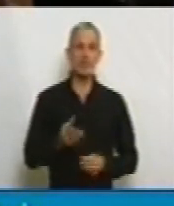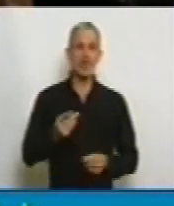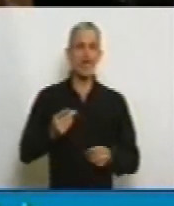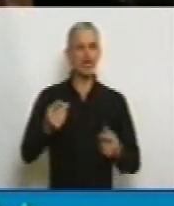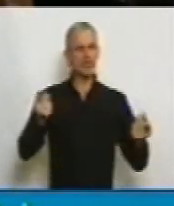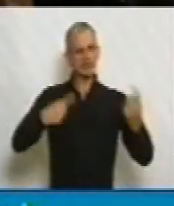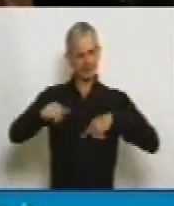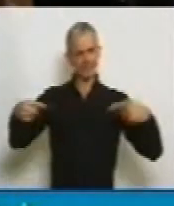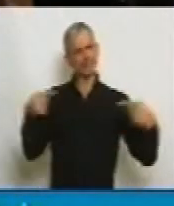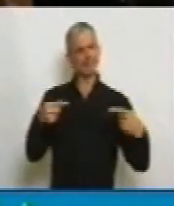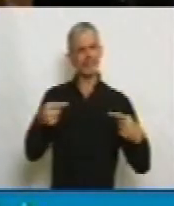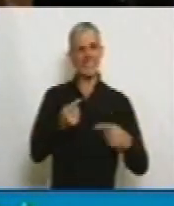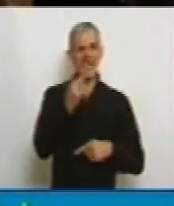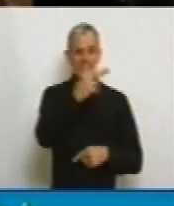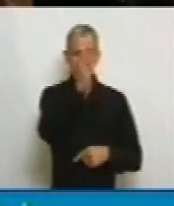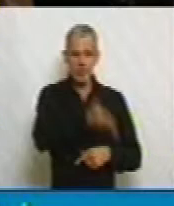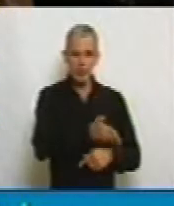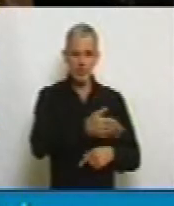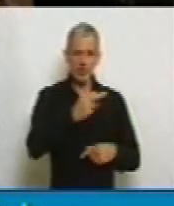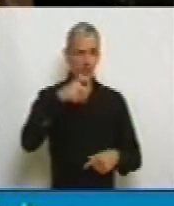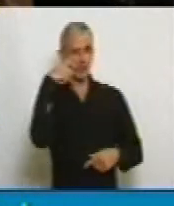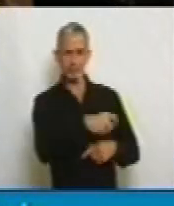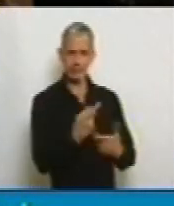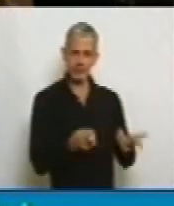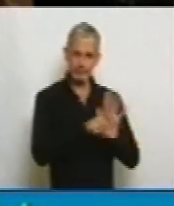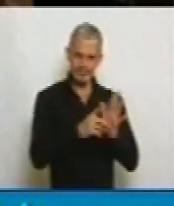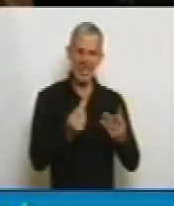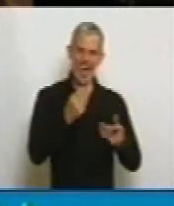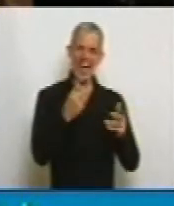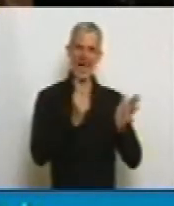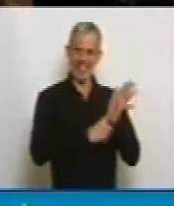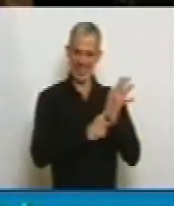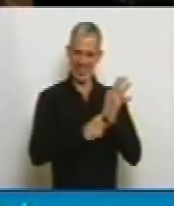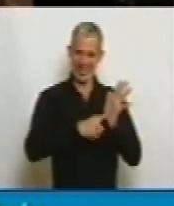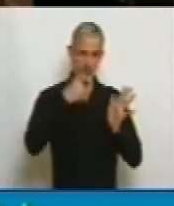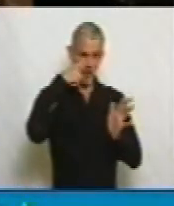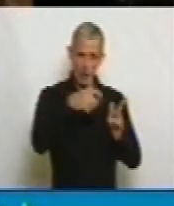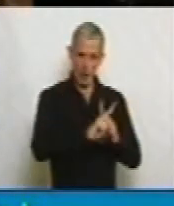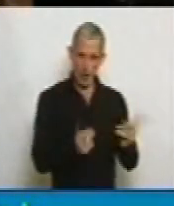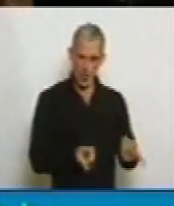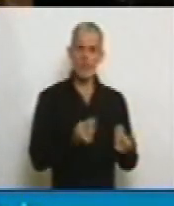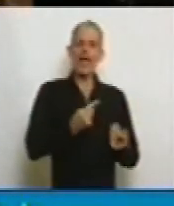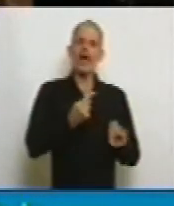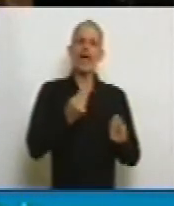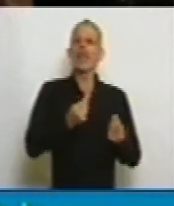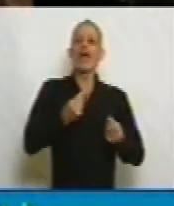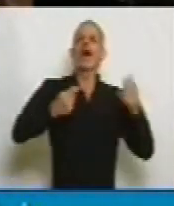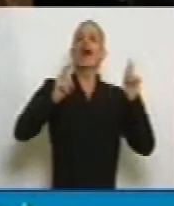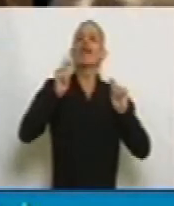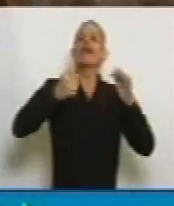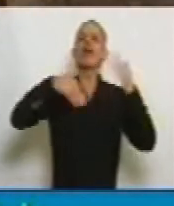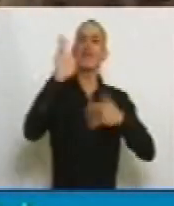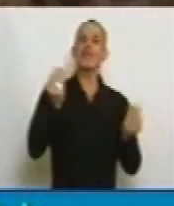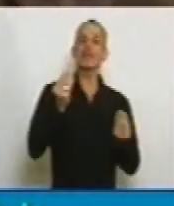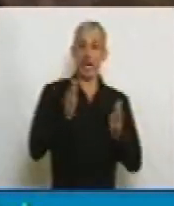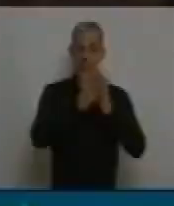Paradójicamente, en ese 20% donde se registra el mayor incumplimiento, el medio que más incumple